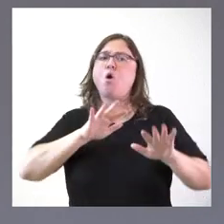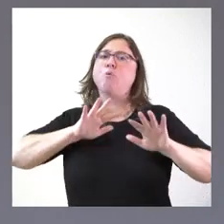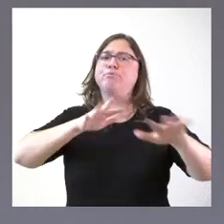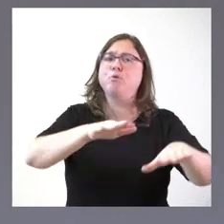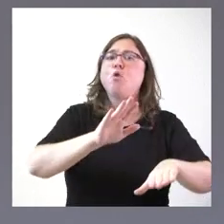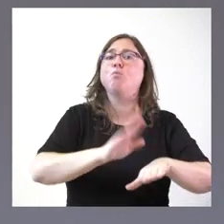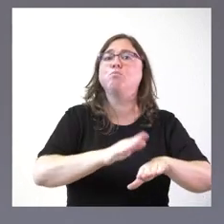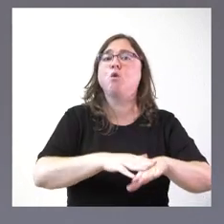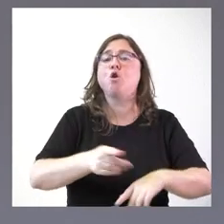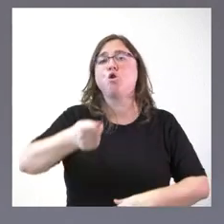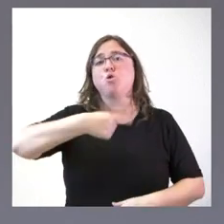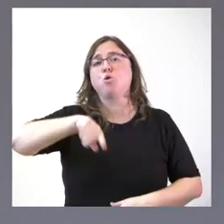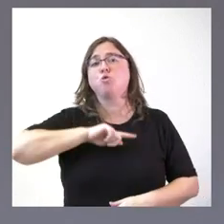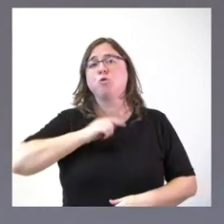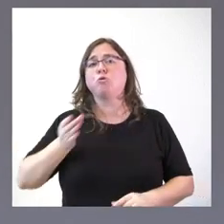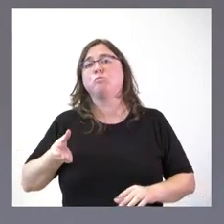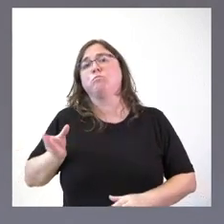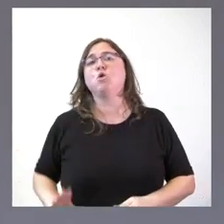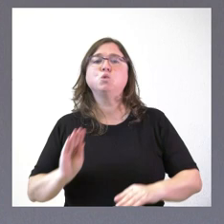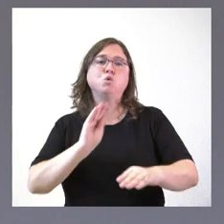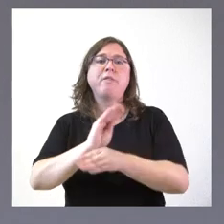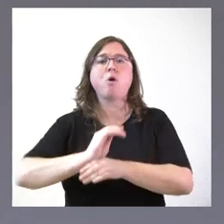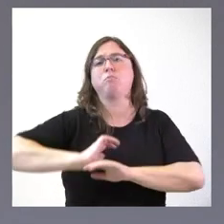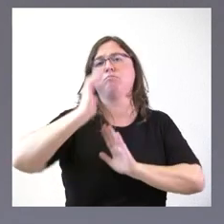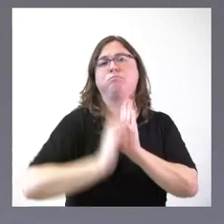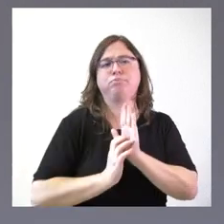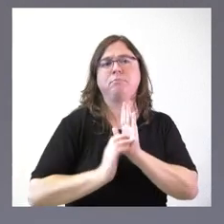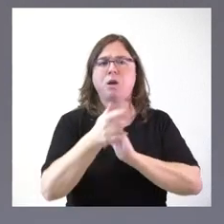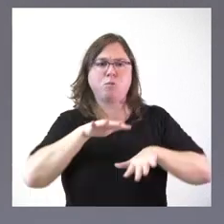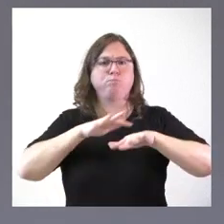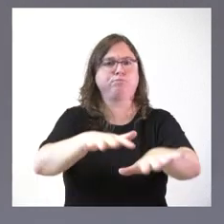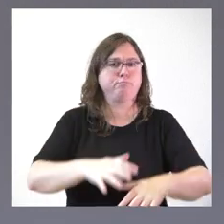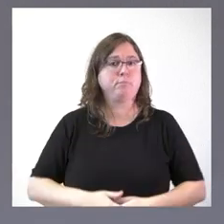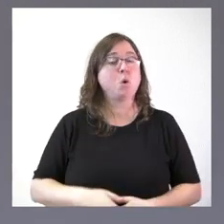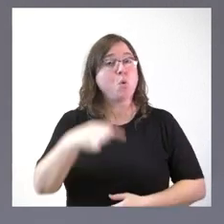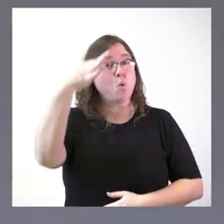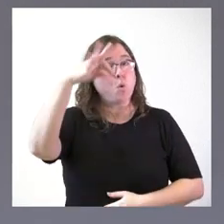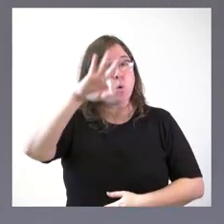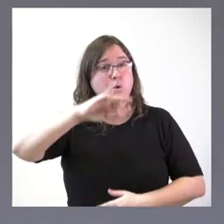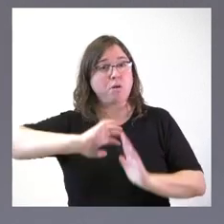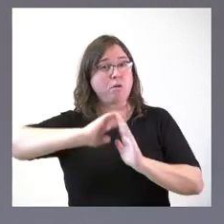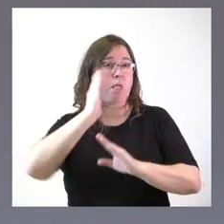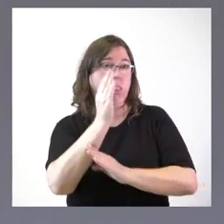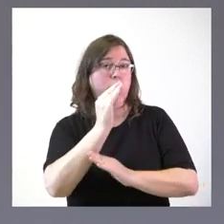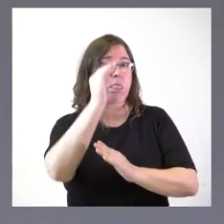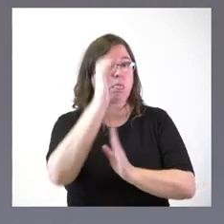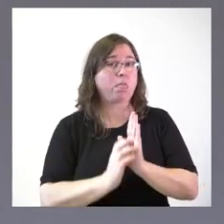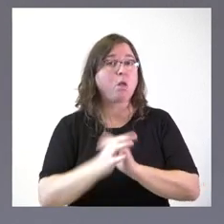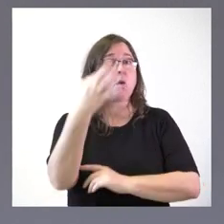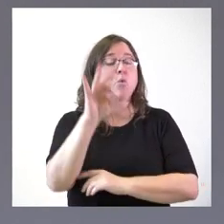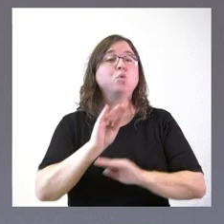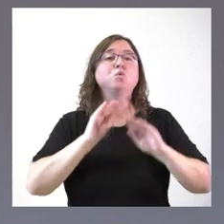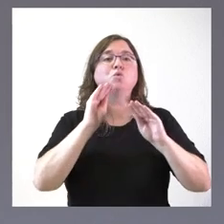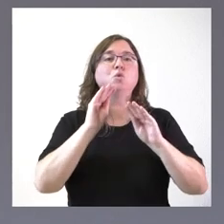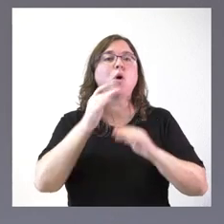porque hemos reducido el importe de sus subvenciones y, por tanto, el único deterioro que se ha producido es el deterioro de los